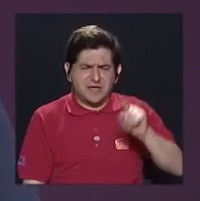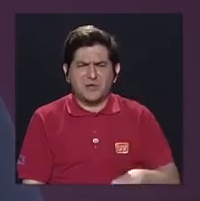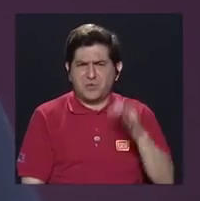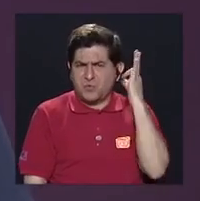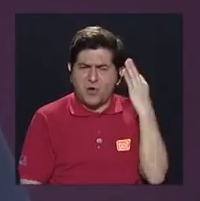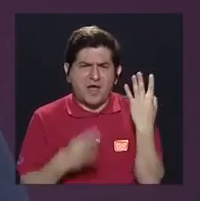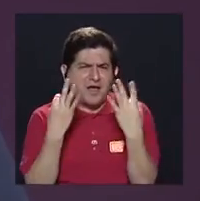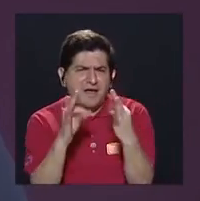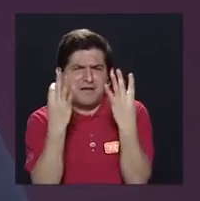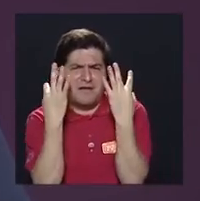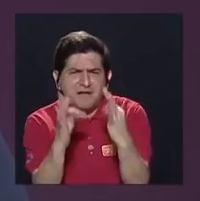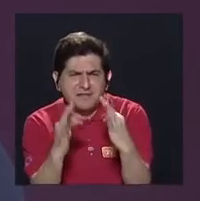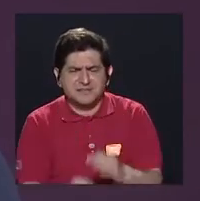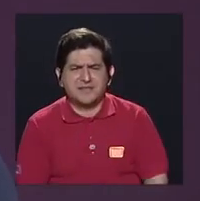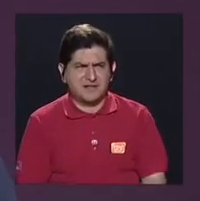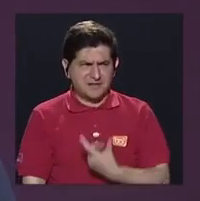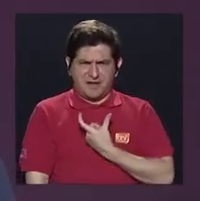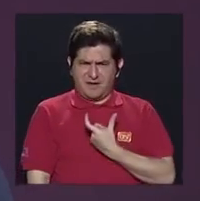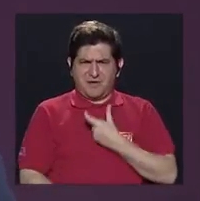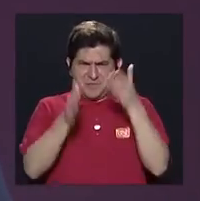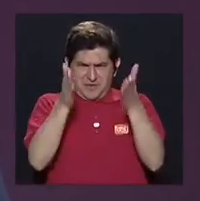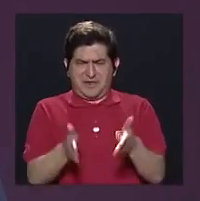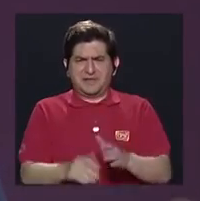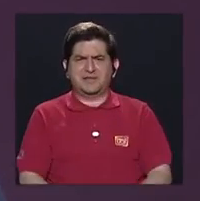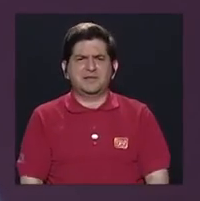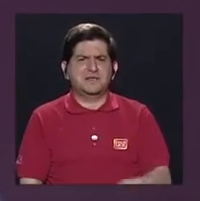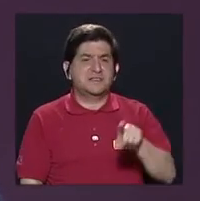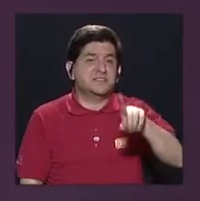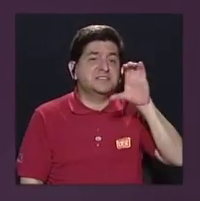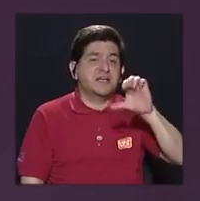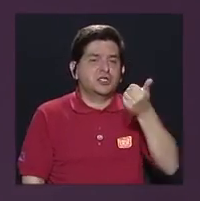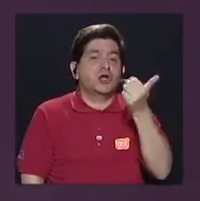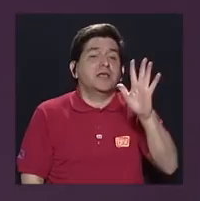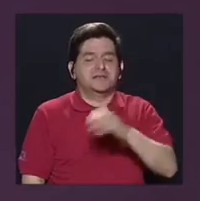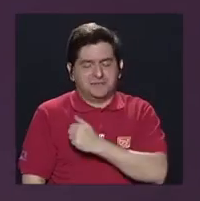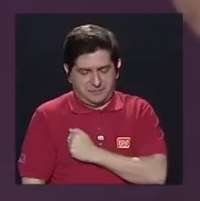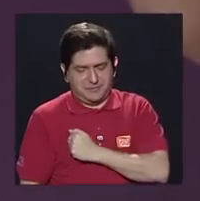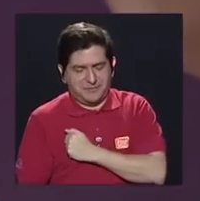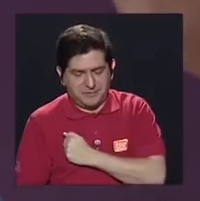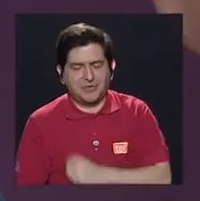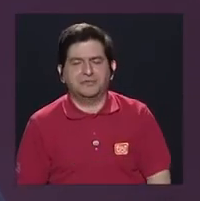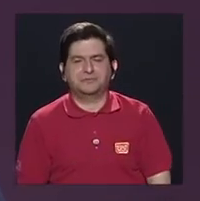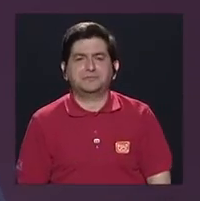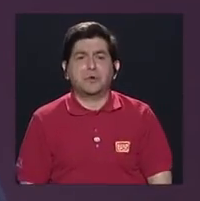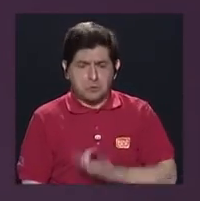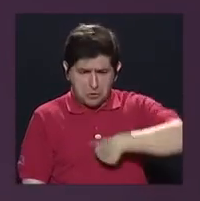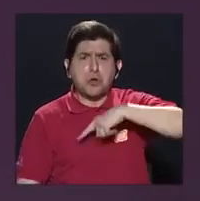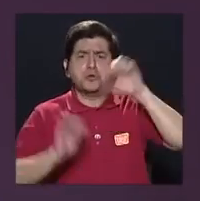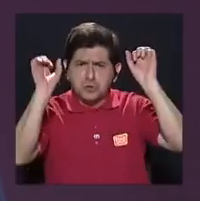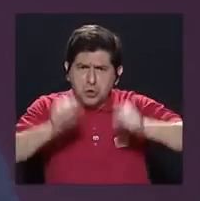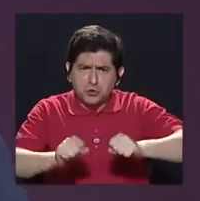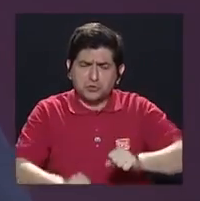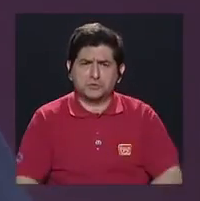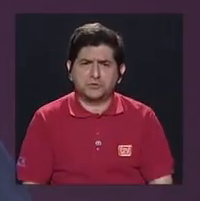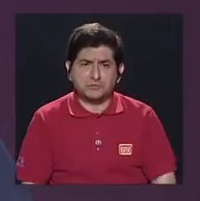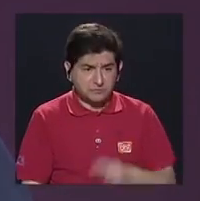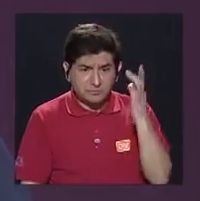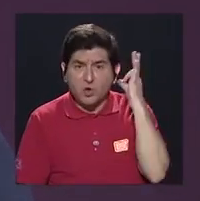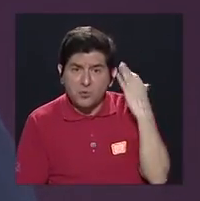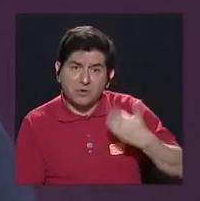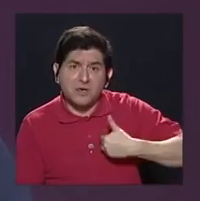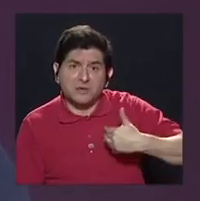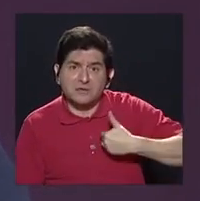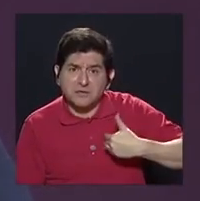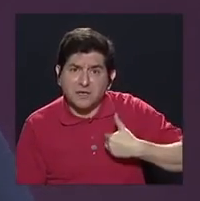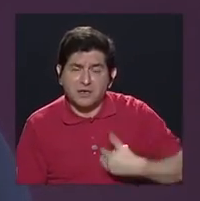tratando de llegar a las alcaldías, que estamos diciendo, 115, bueno, que estamos diciendo, sí podemos, sí hay mujeres que tenemos